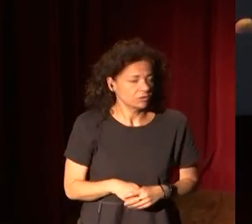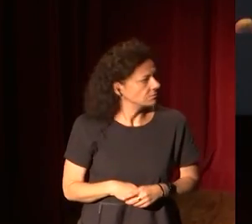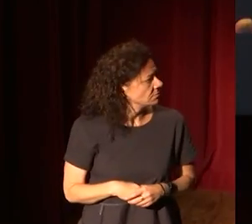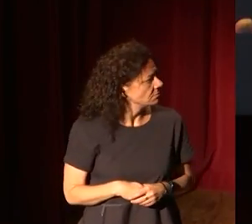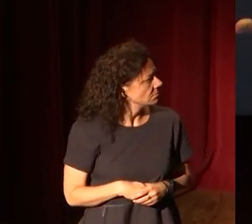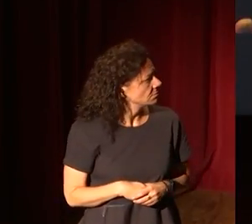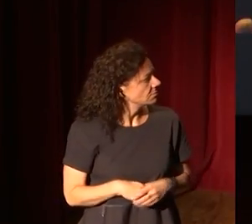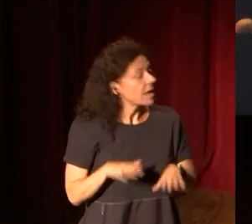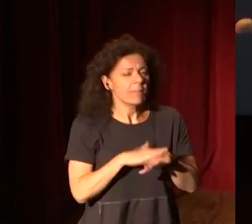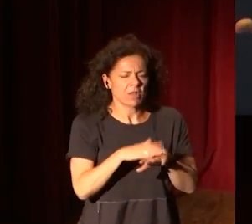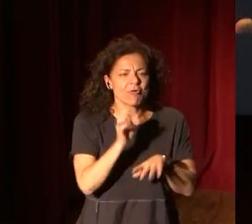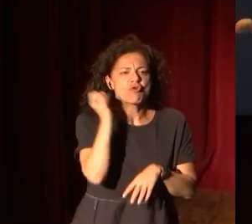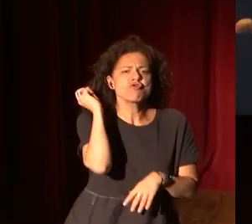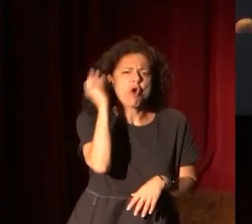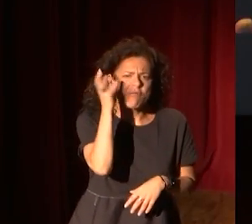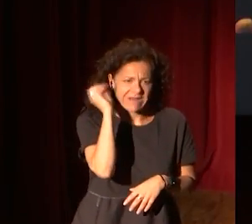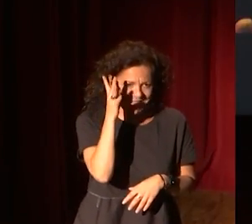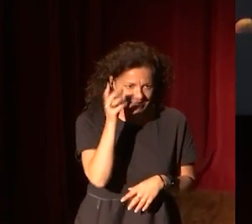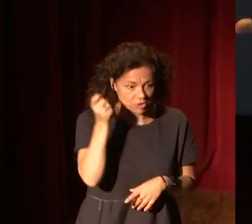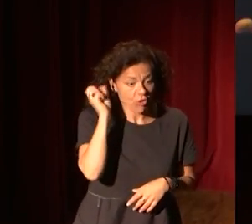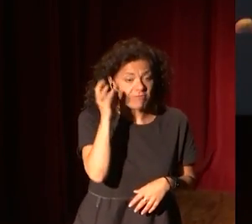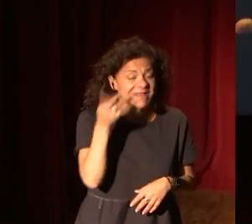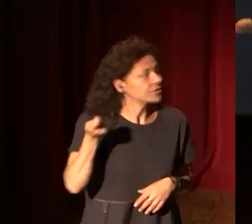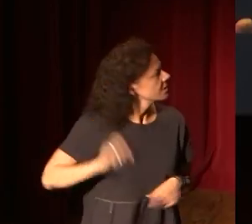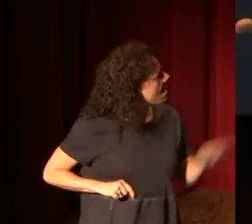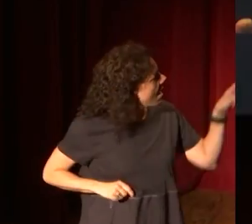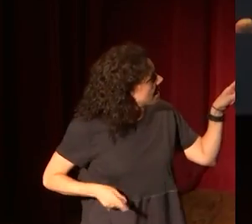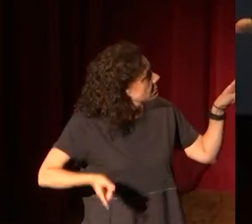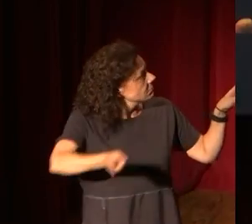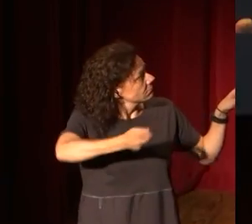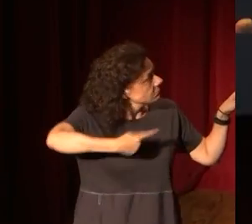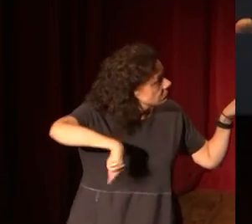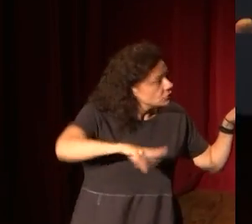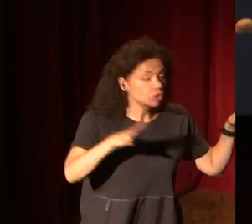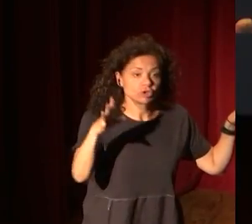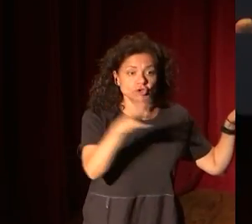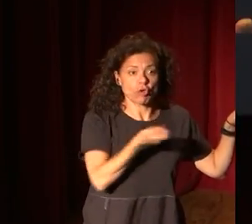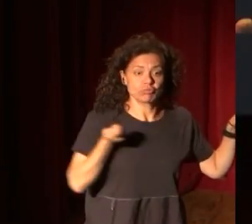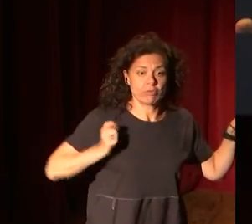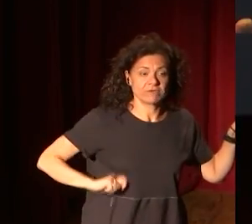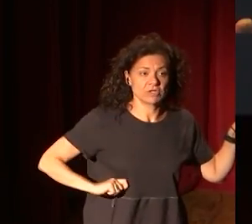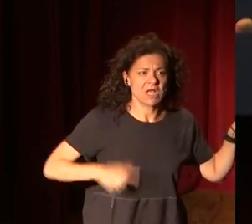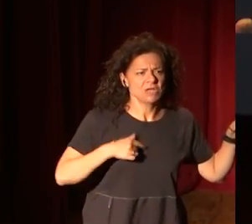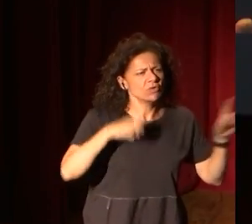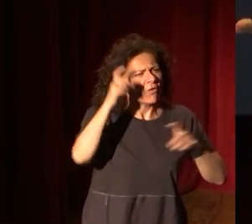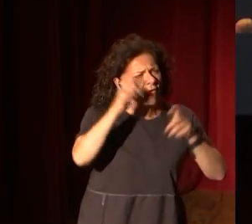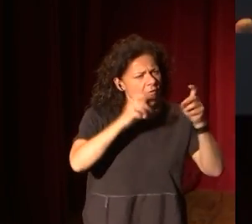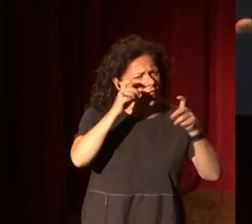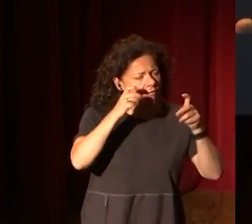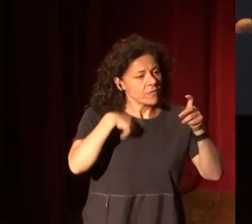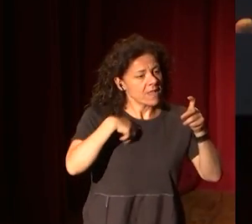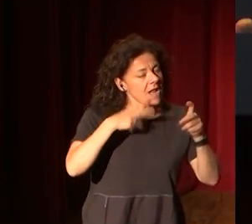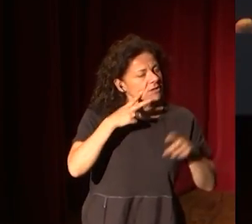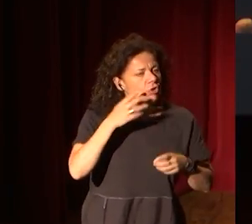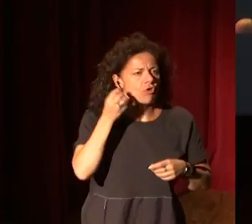conferencias de profesionales, aquí estamos todos, y aparte todos como muy, esta es una foto de Mission and the Web, una de las